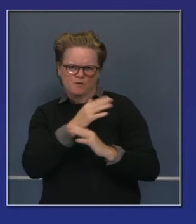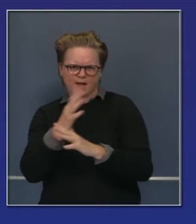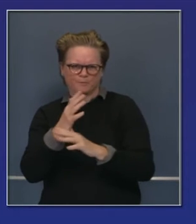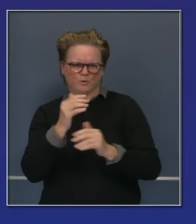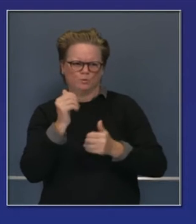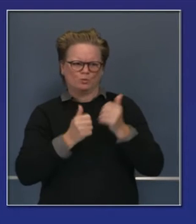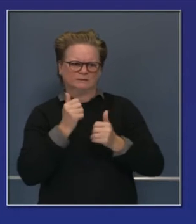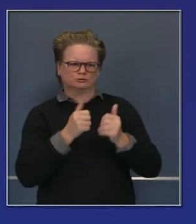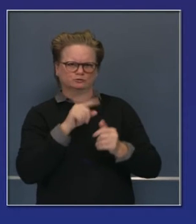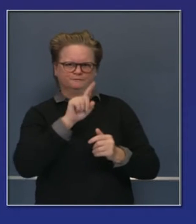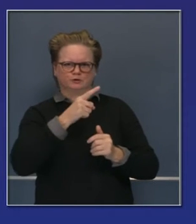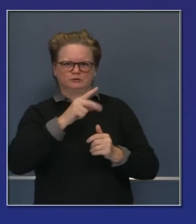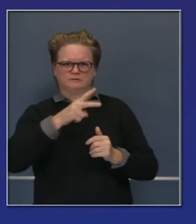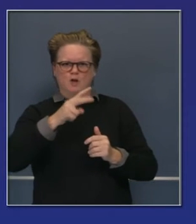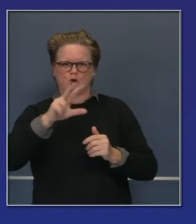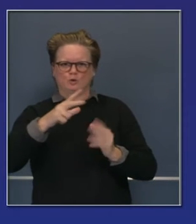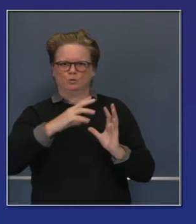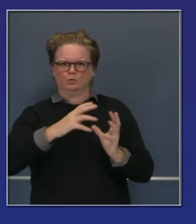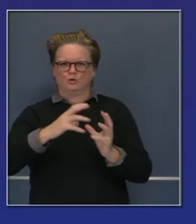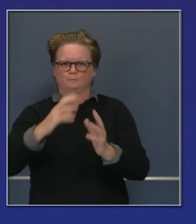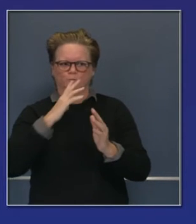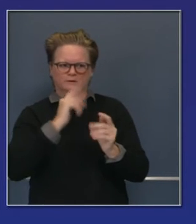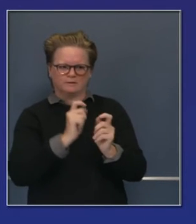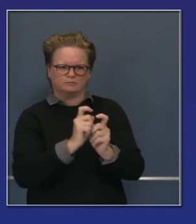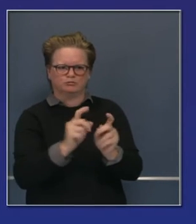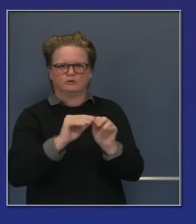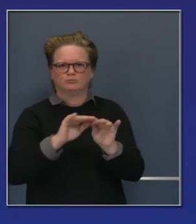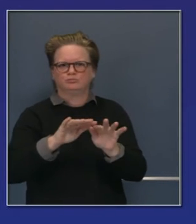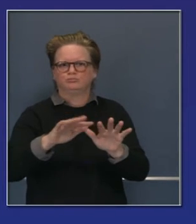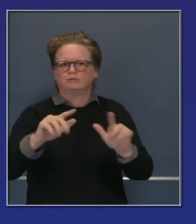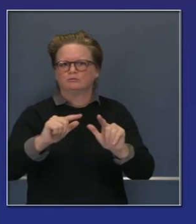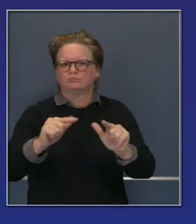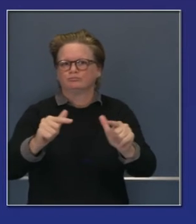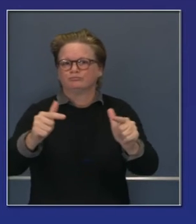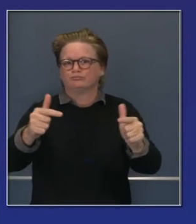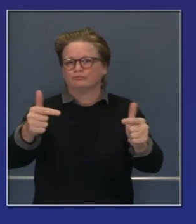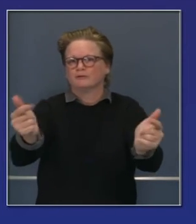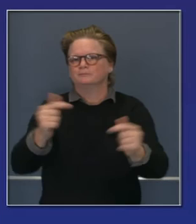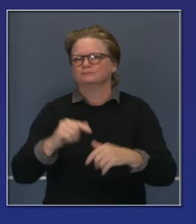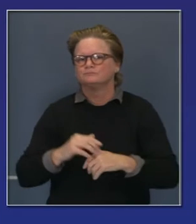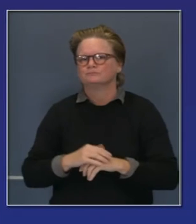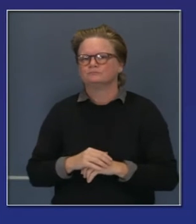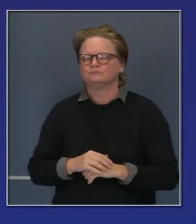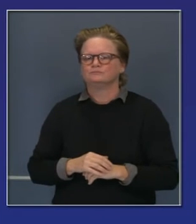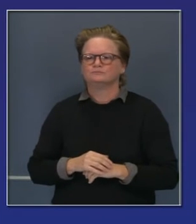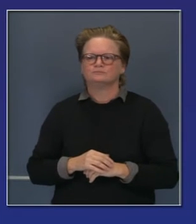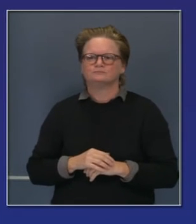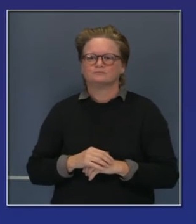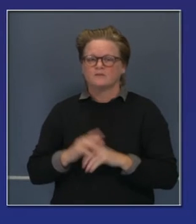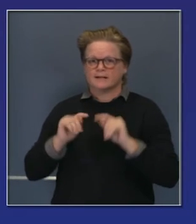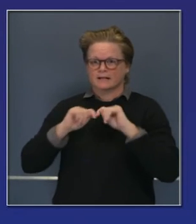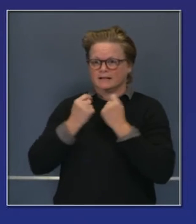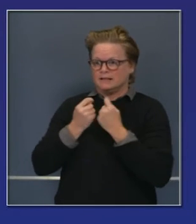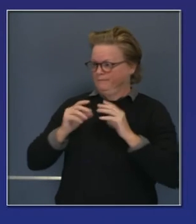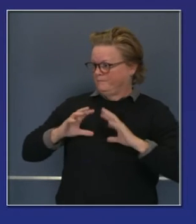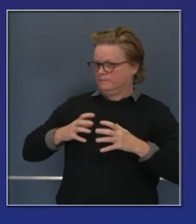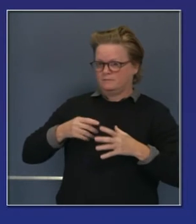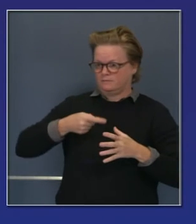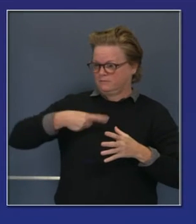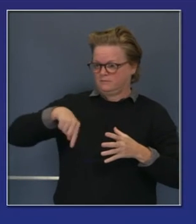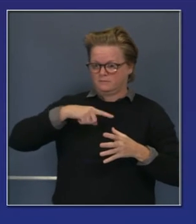este es el grupo para dictar pautas que también se han reunido. Y estoy muy orgulloso de este grupo en particular porque este es el cómo.